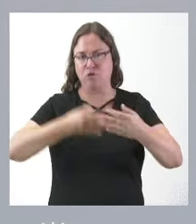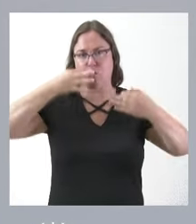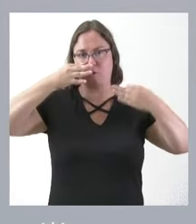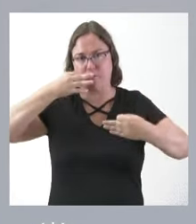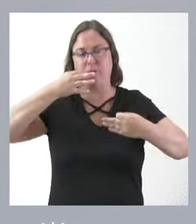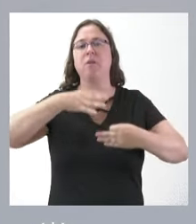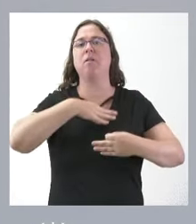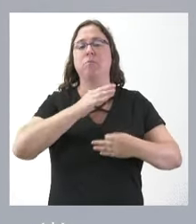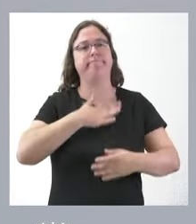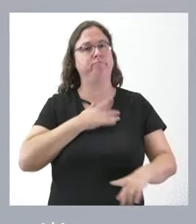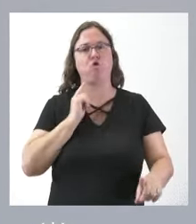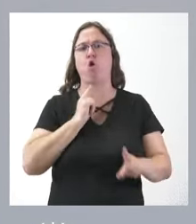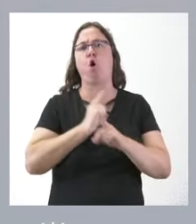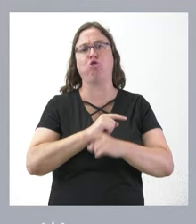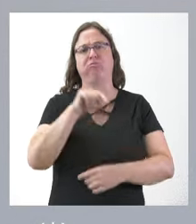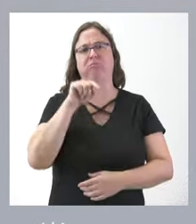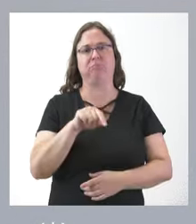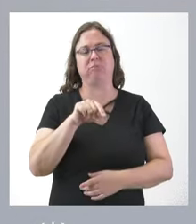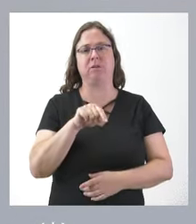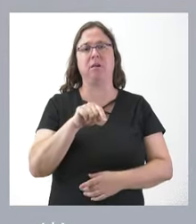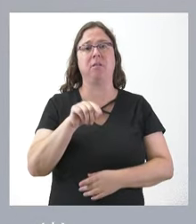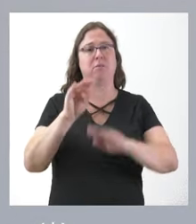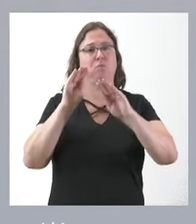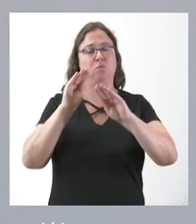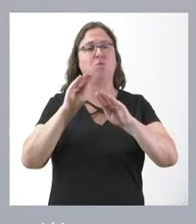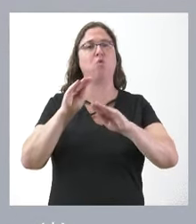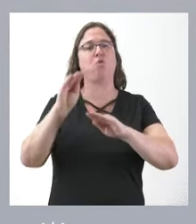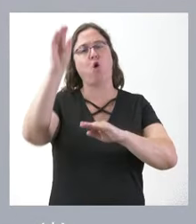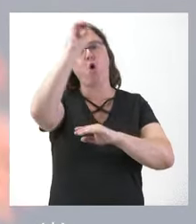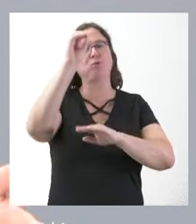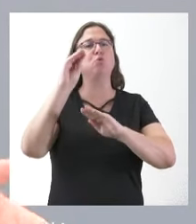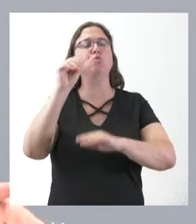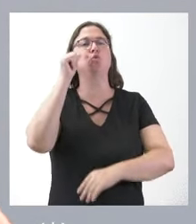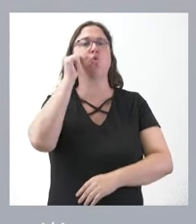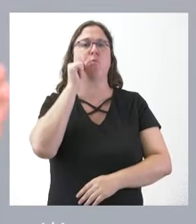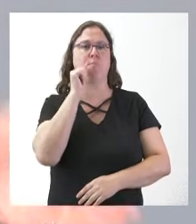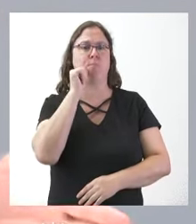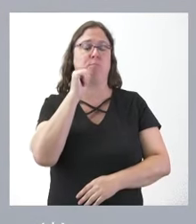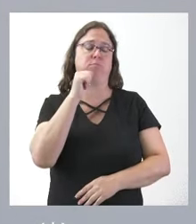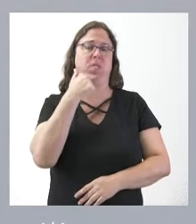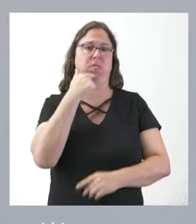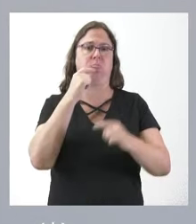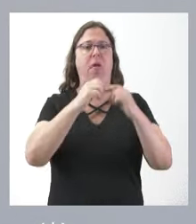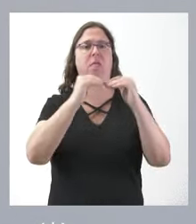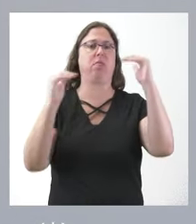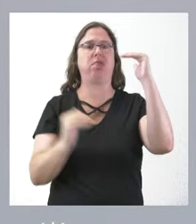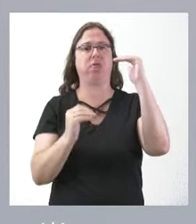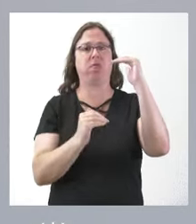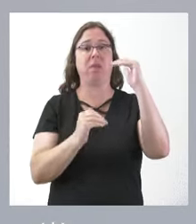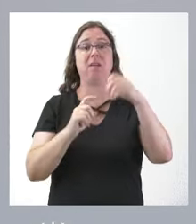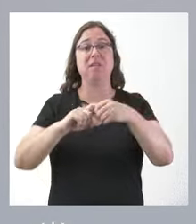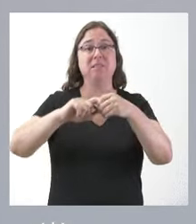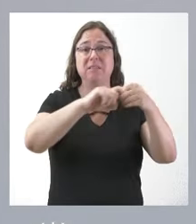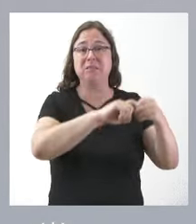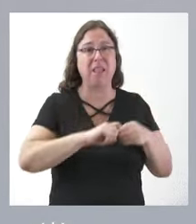se está en contra de esa posición del presidente del Gobierno que genera desigualdades y que es profundamente insolidaria,